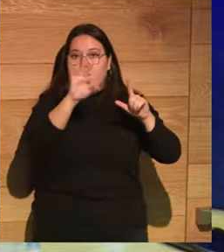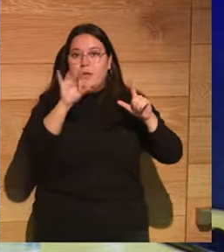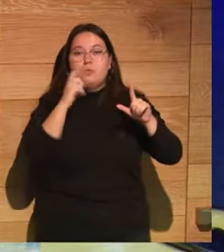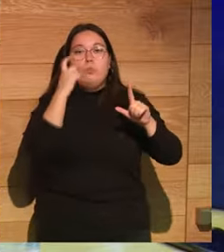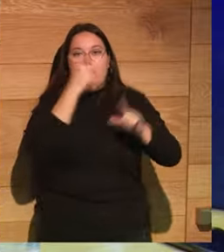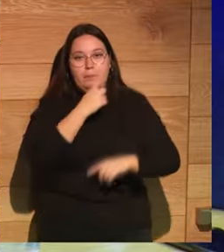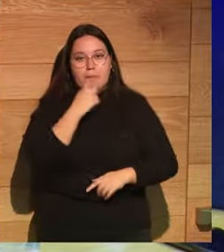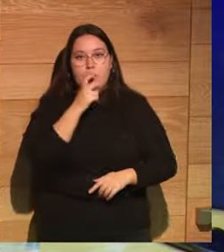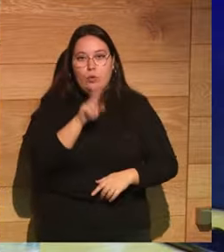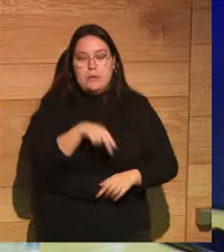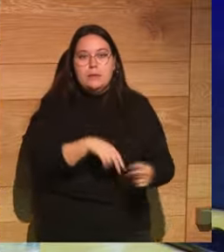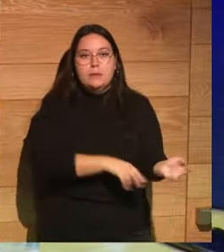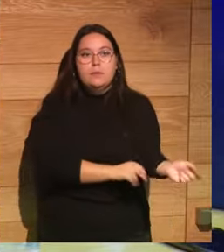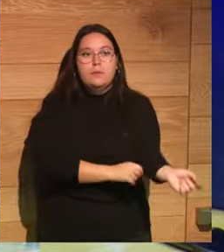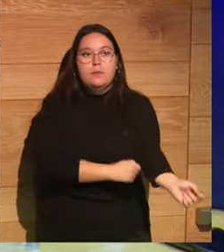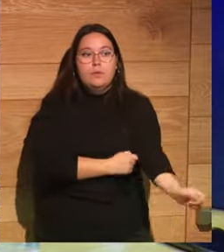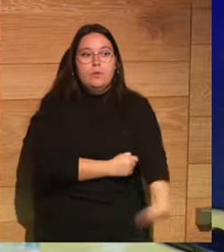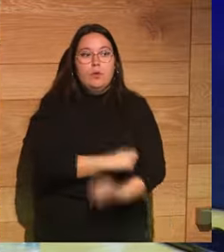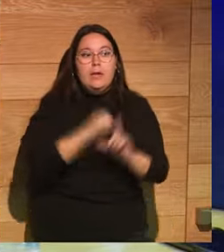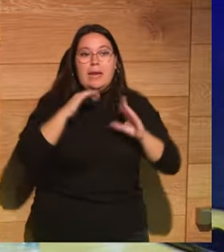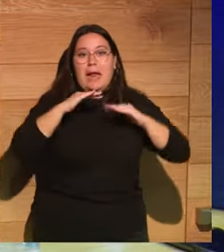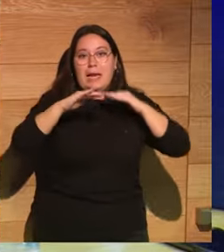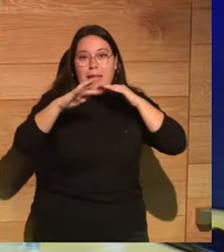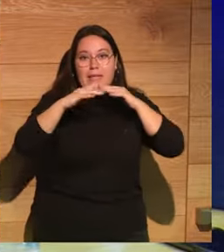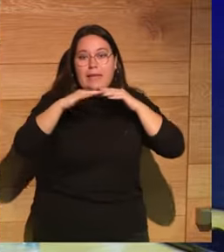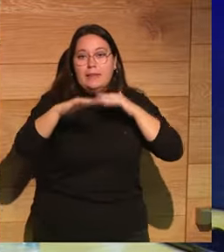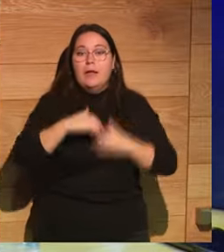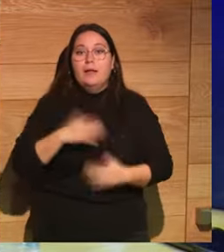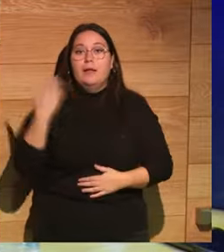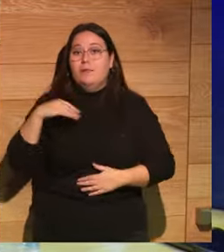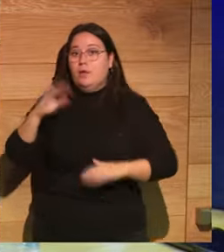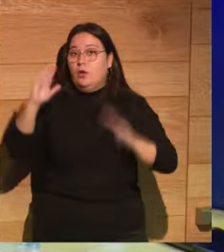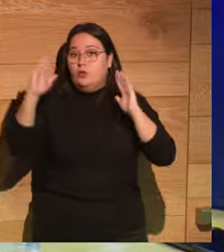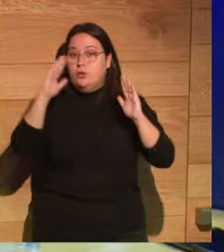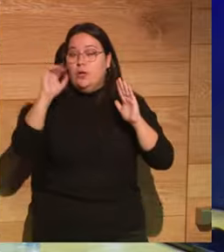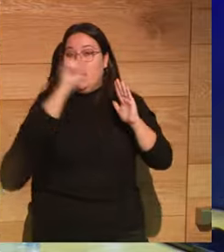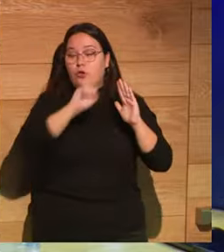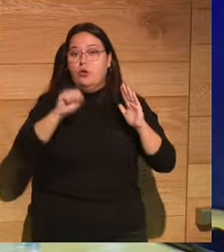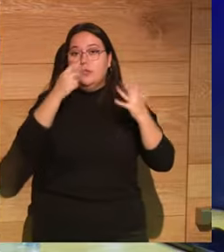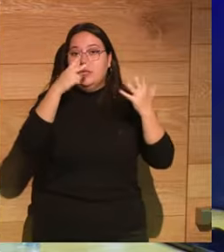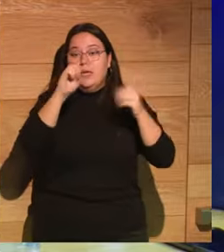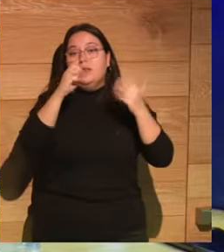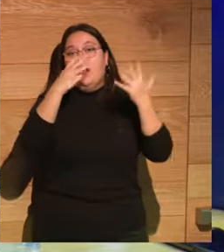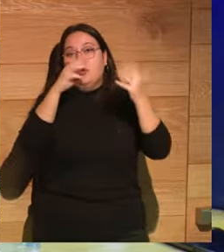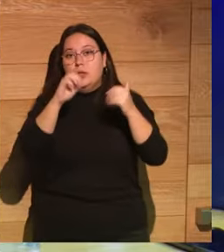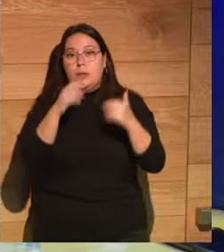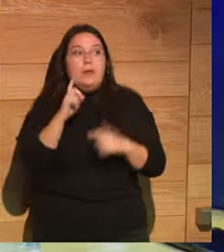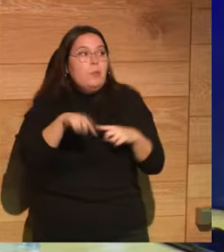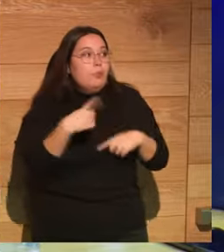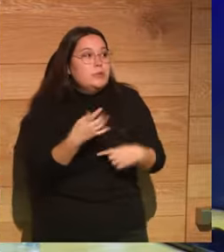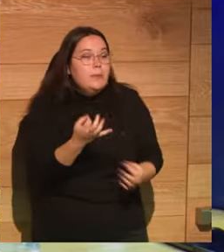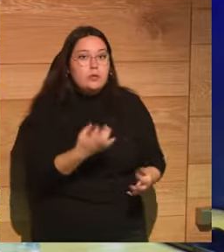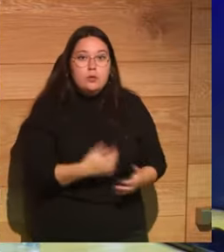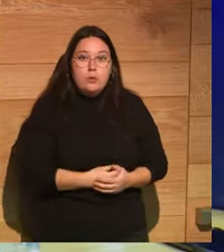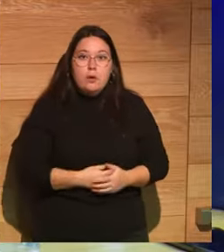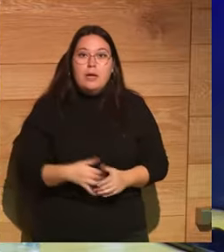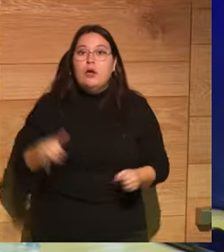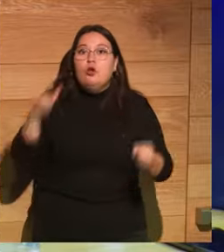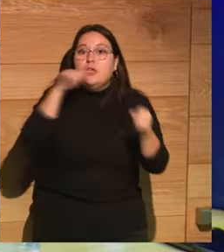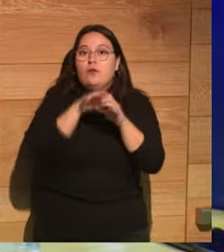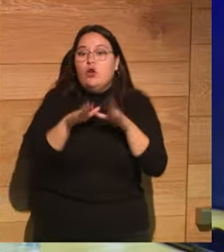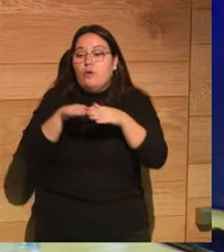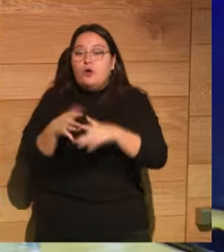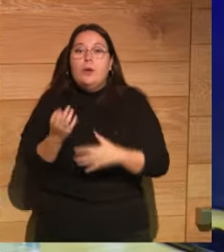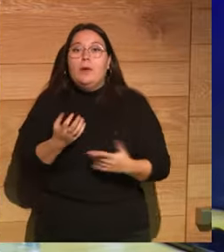mito leyenda espacio muy de los años 70 y 80 y después ¿qué pasó con él? que pasan ya los aviones y los barcos